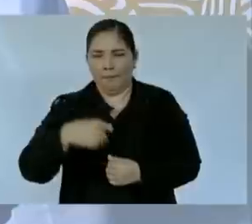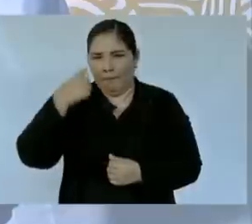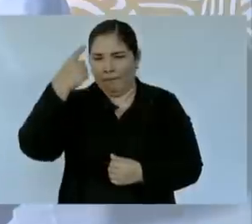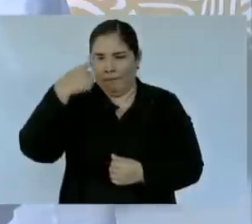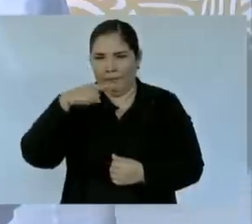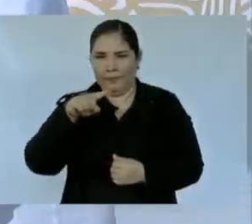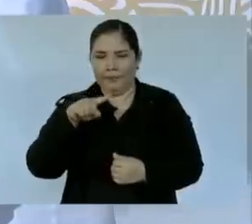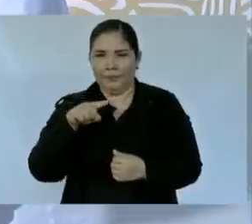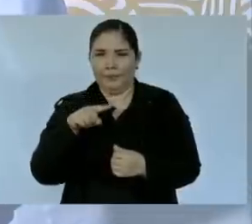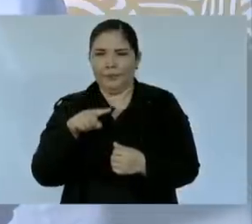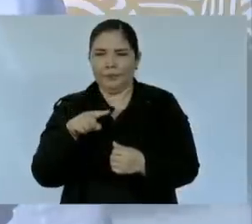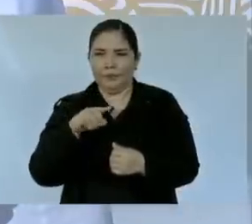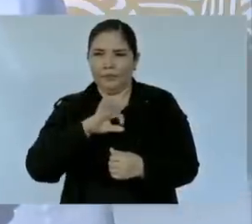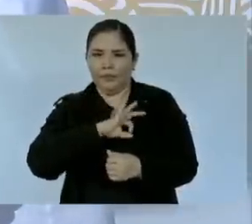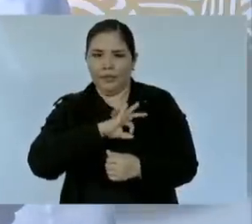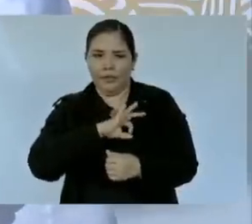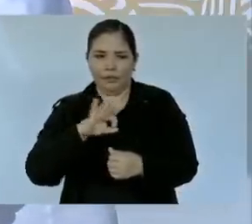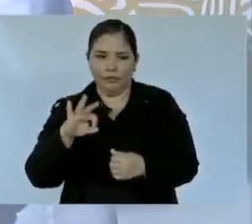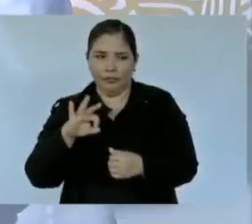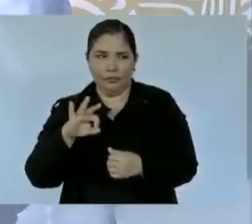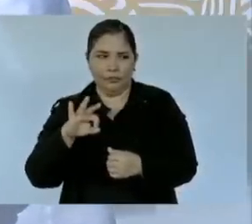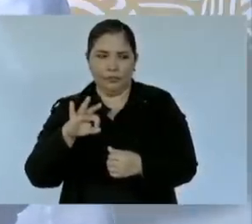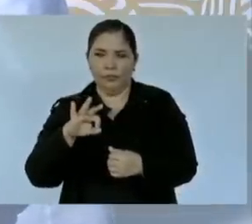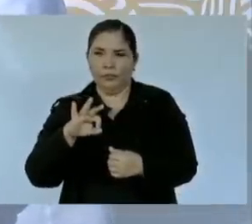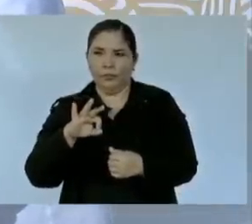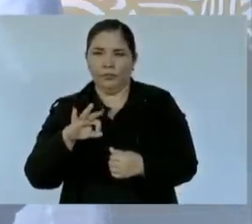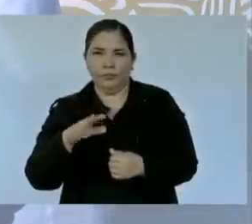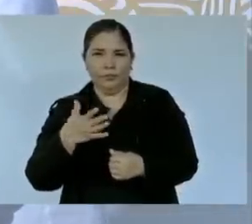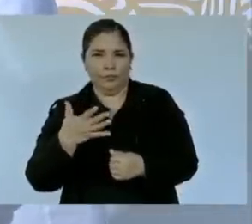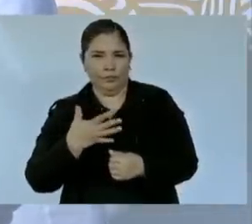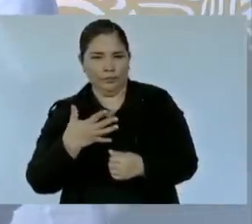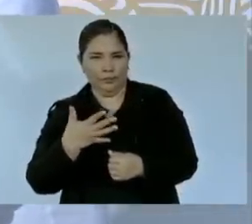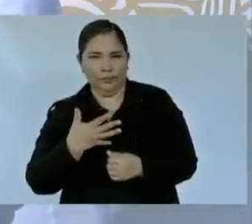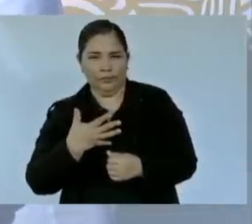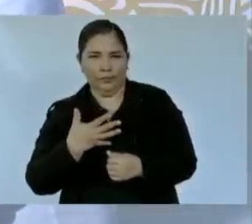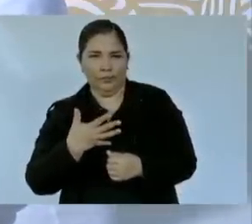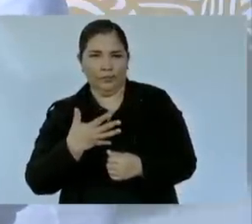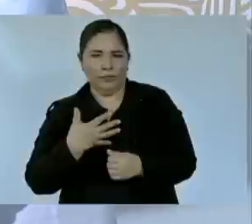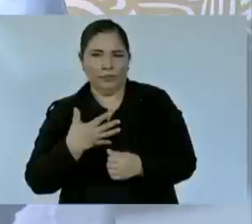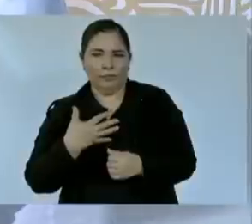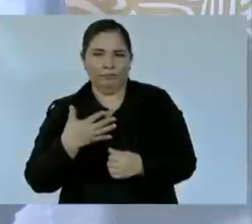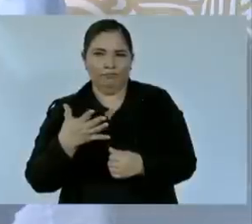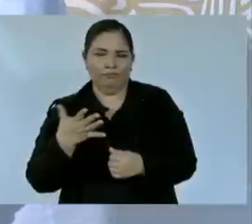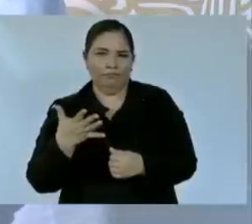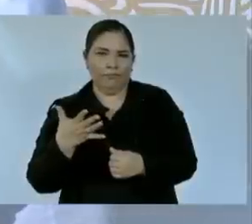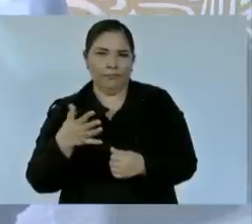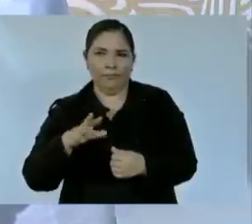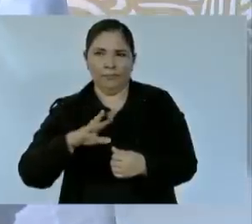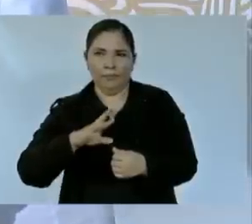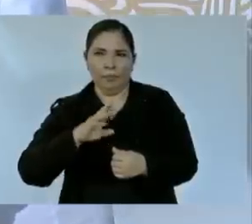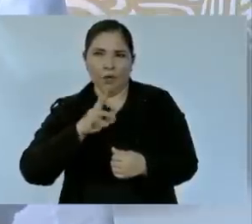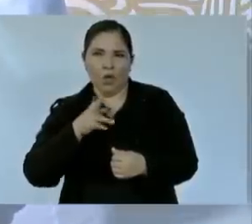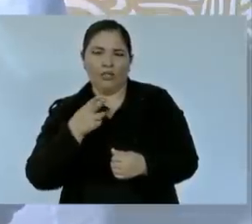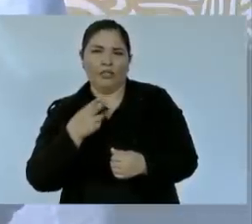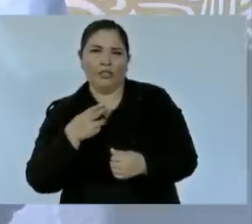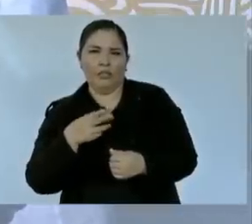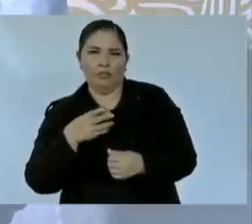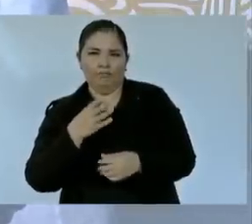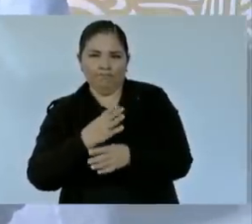poder tener servicios